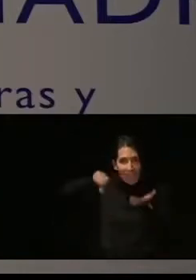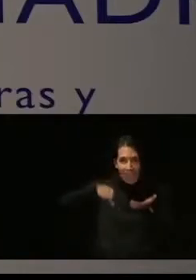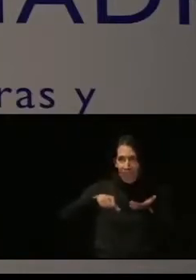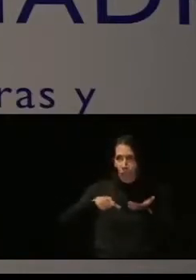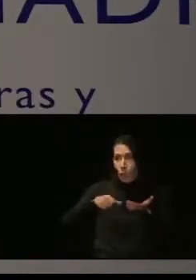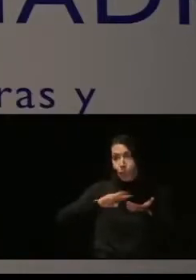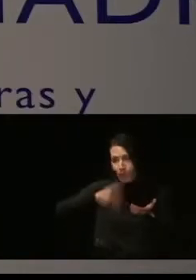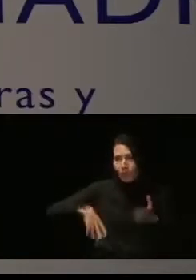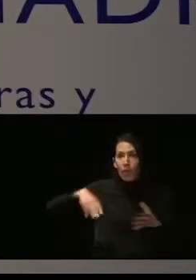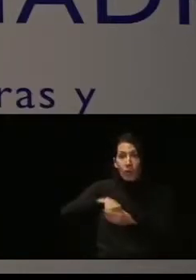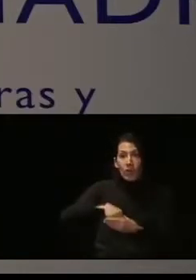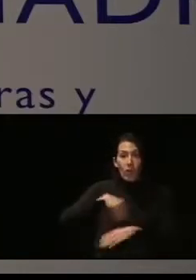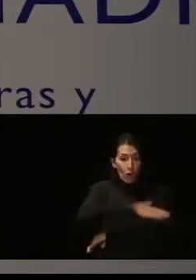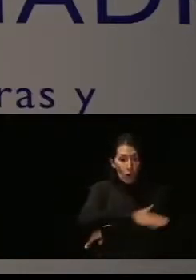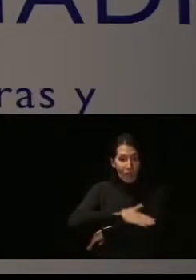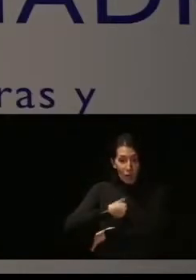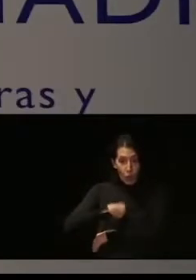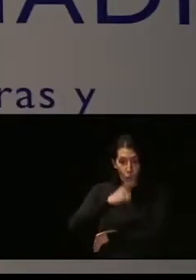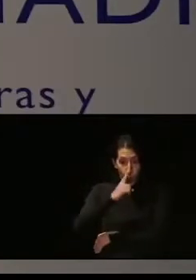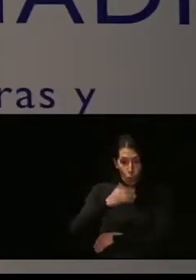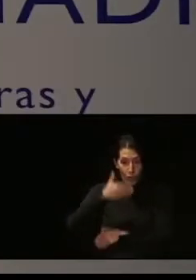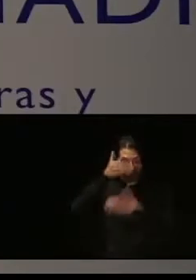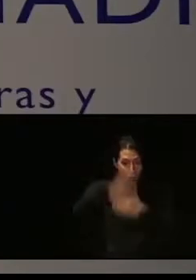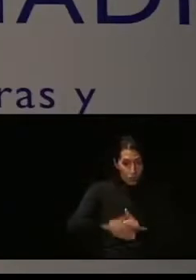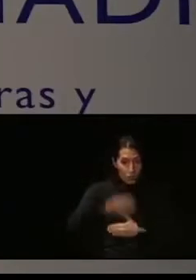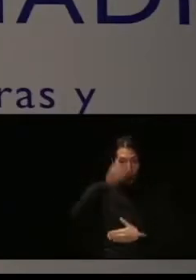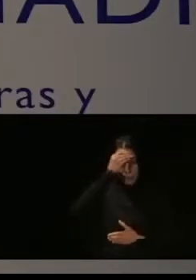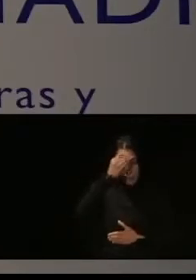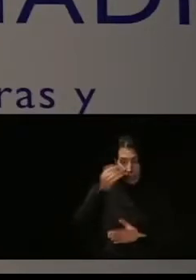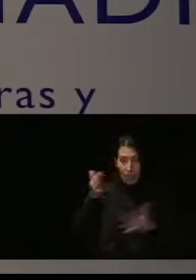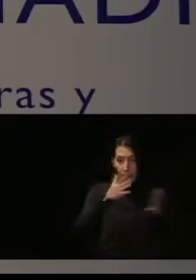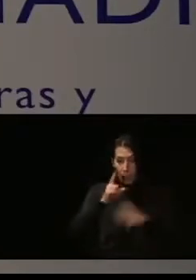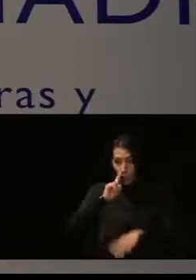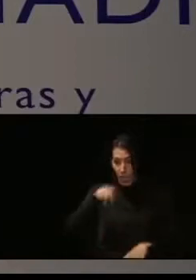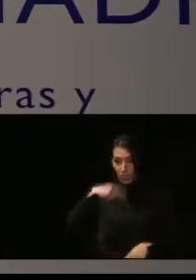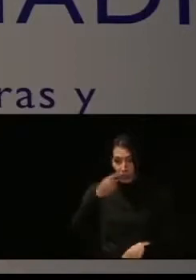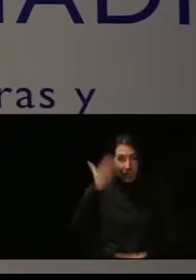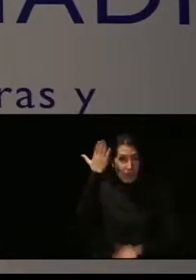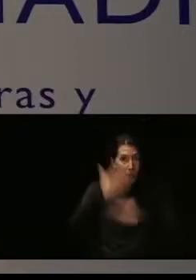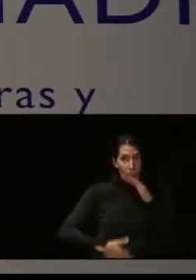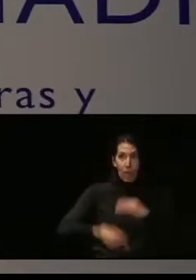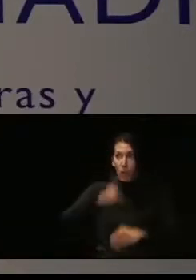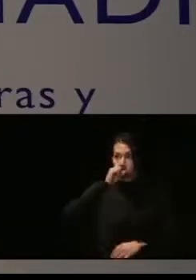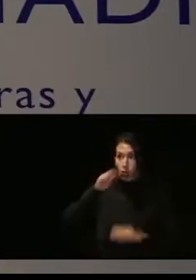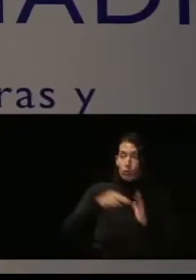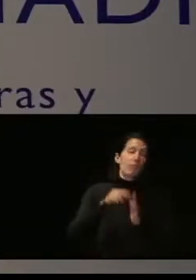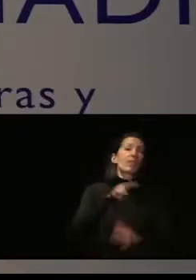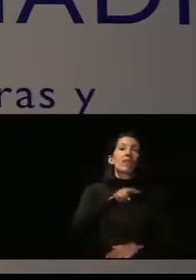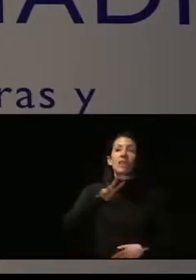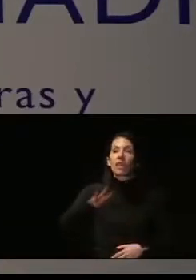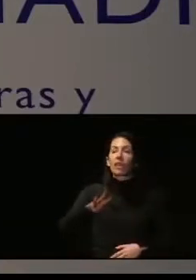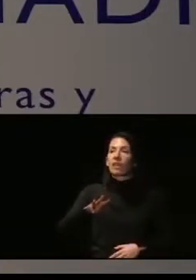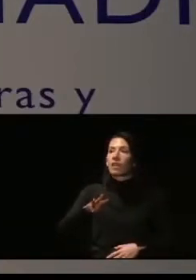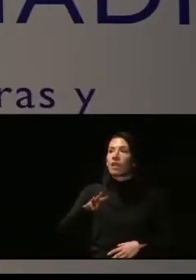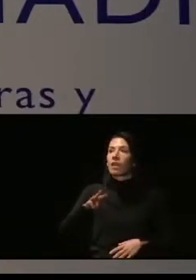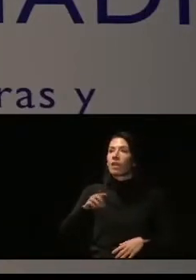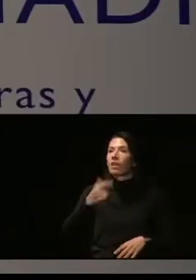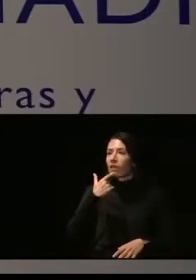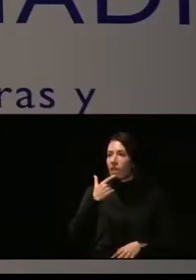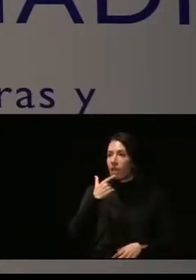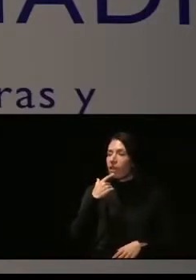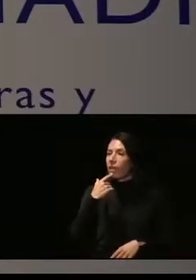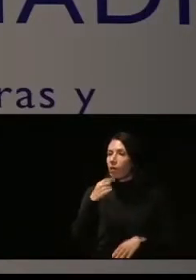año, este plazo se supone que finalizará en marzo del año que viene, del 2023, establece que desarrollará